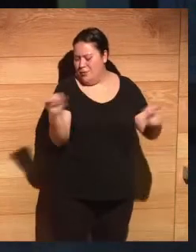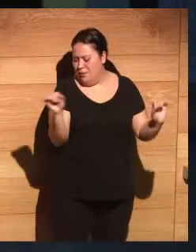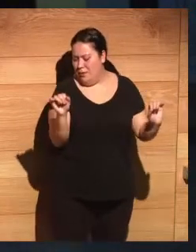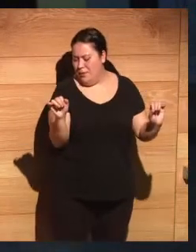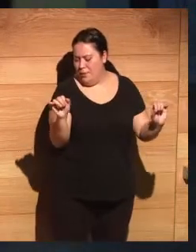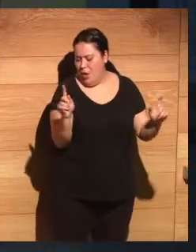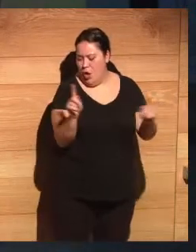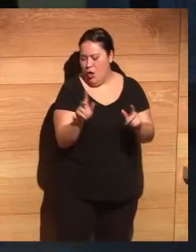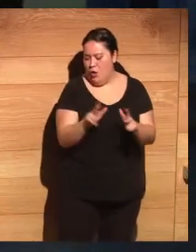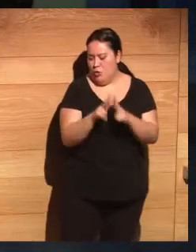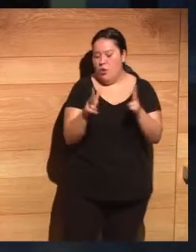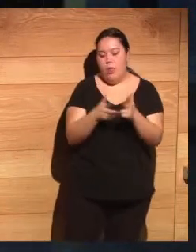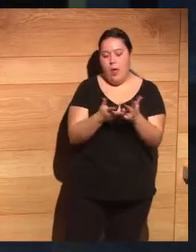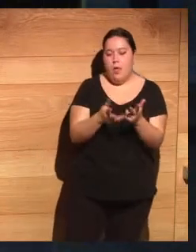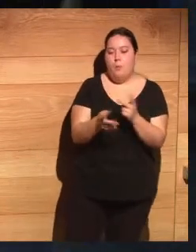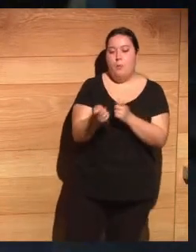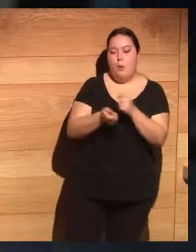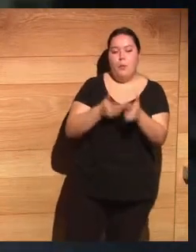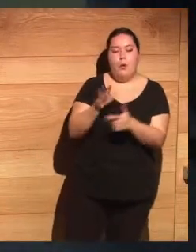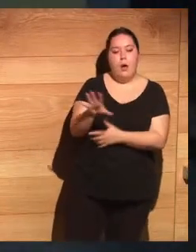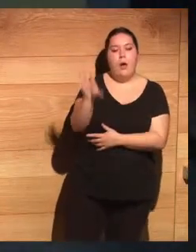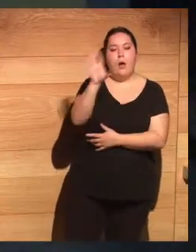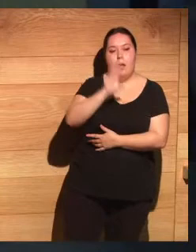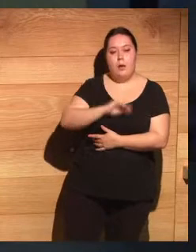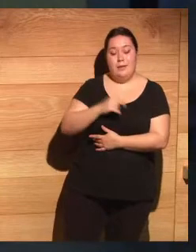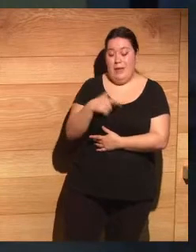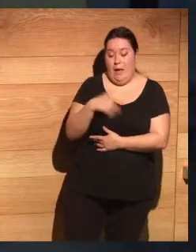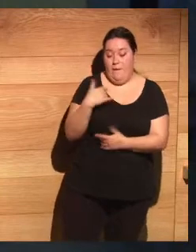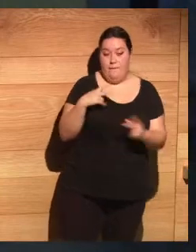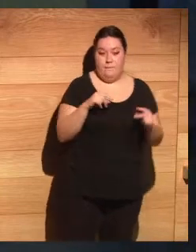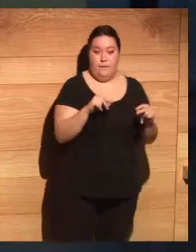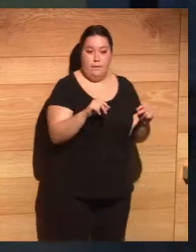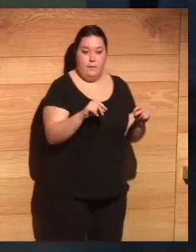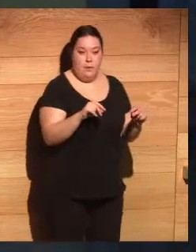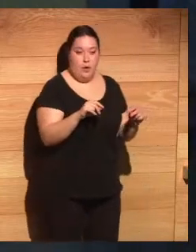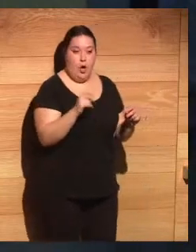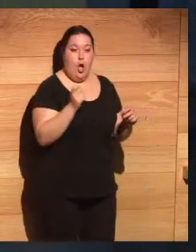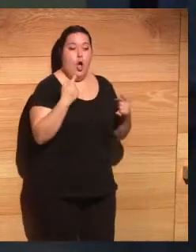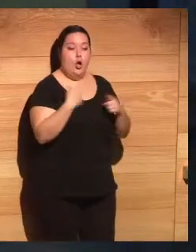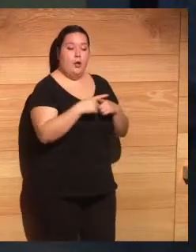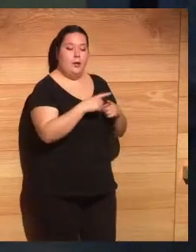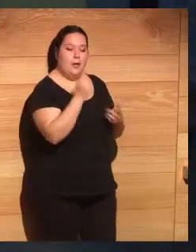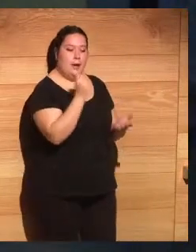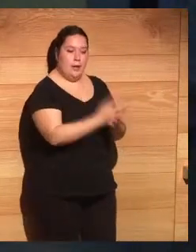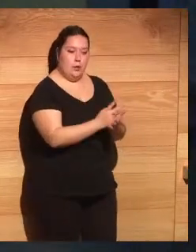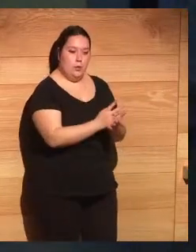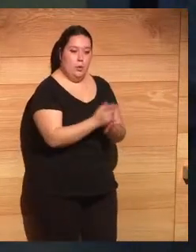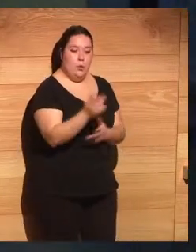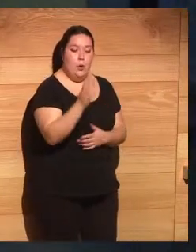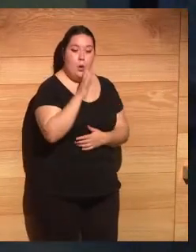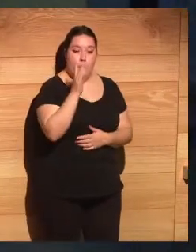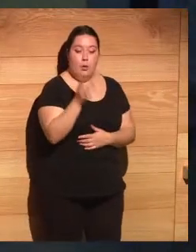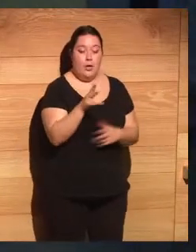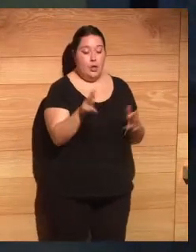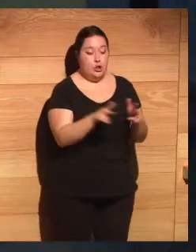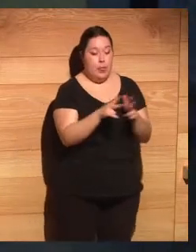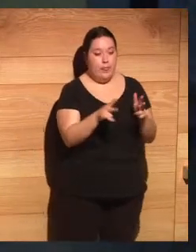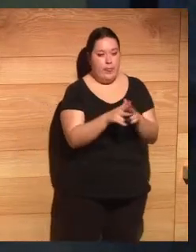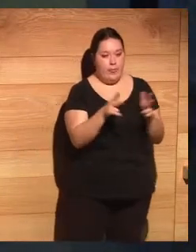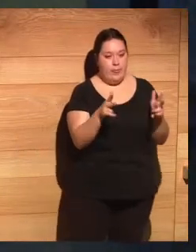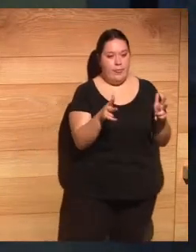sociedad que va comprendiendo. Y aquí ya, y con esto termino, cosas que deben ser un reto. ¿Por qué las sociedades